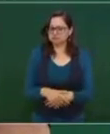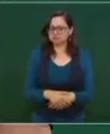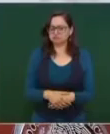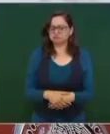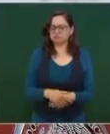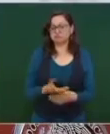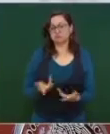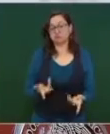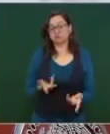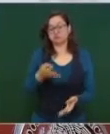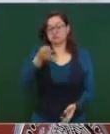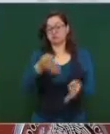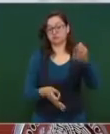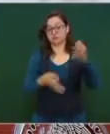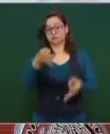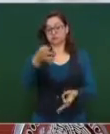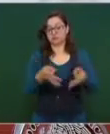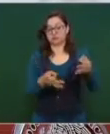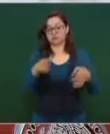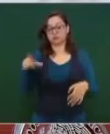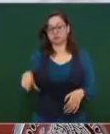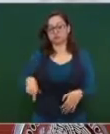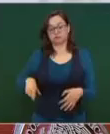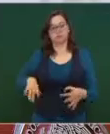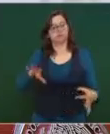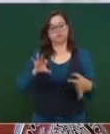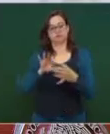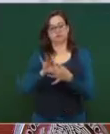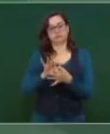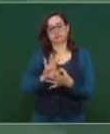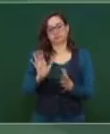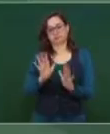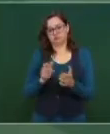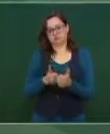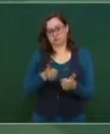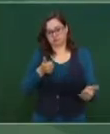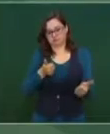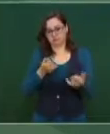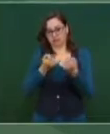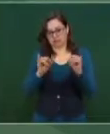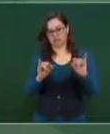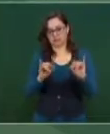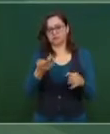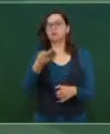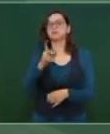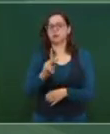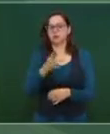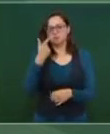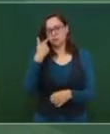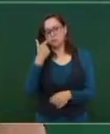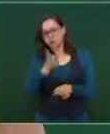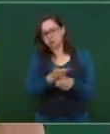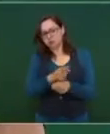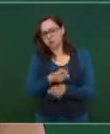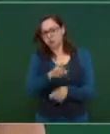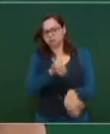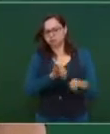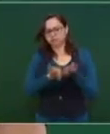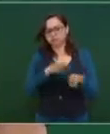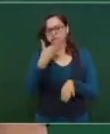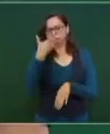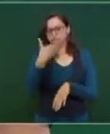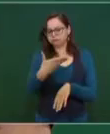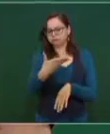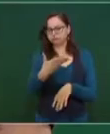pero son casos que hemos llegado a ver en el Gabinete de Seguridad y por parte de la fiscal se ha mencionado en este y en otros casos, en donde